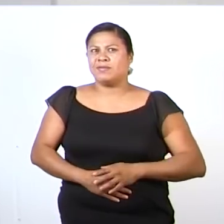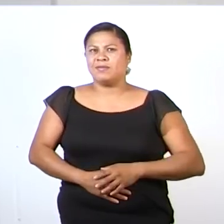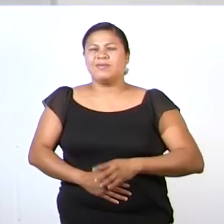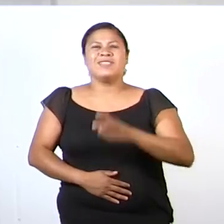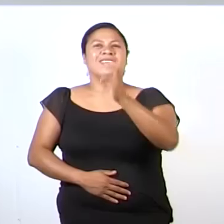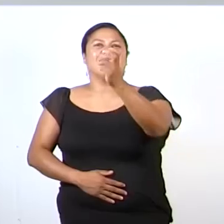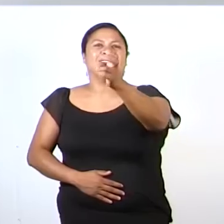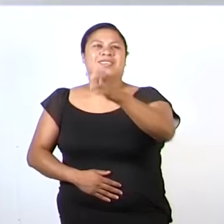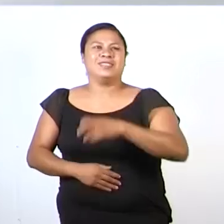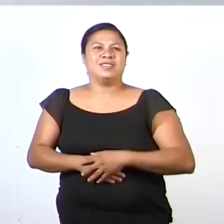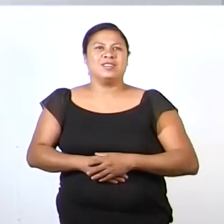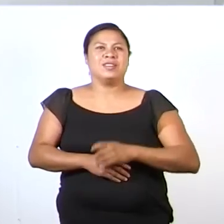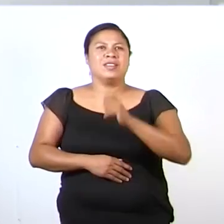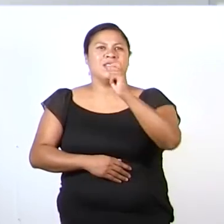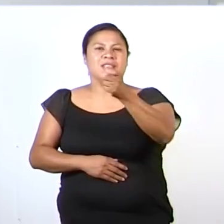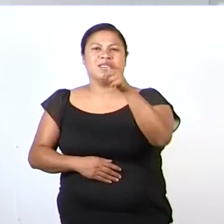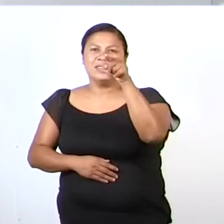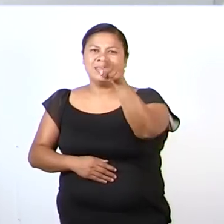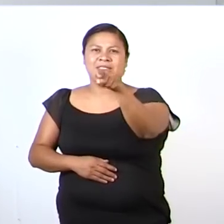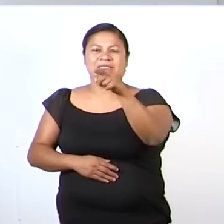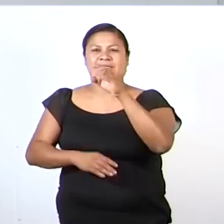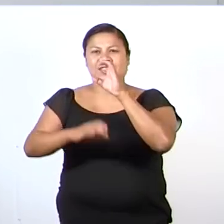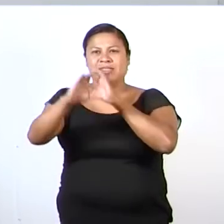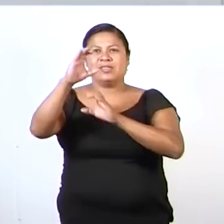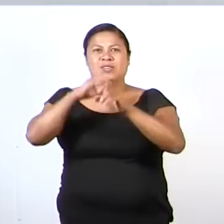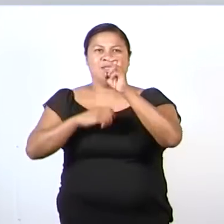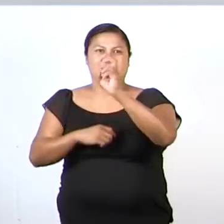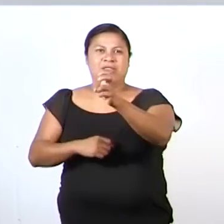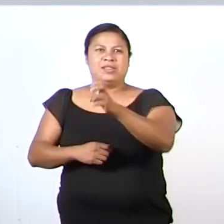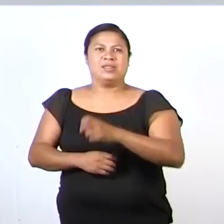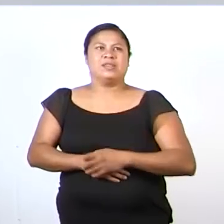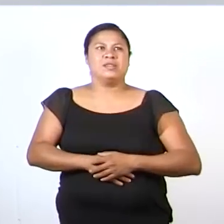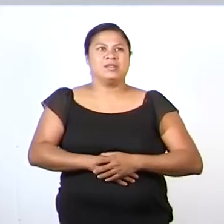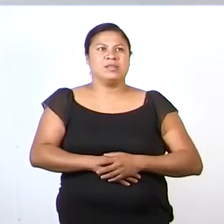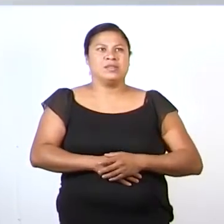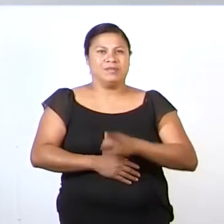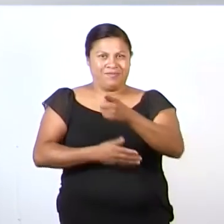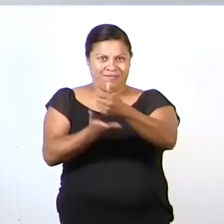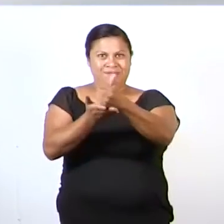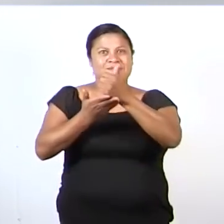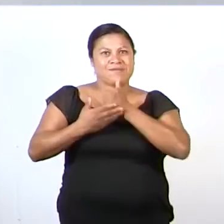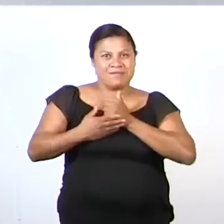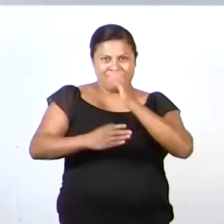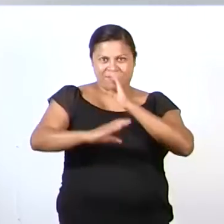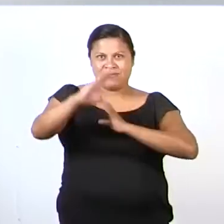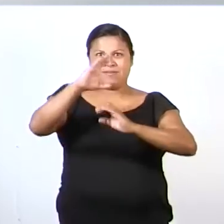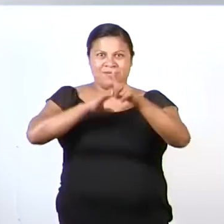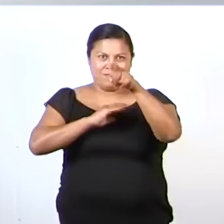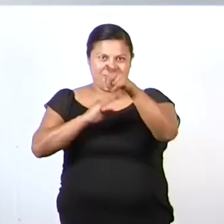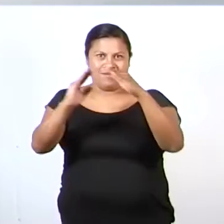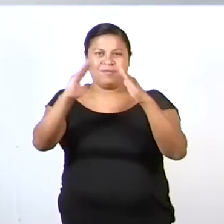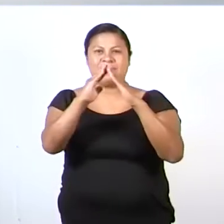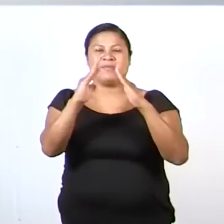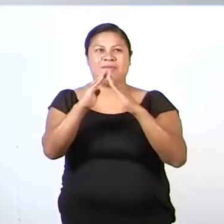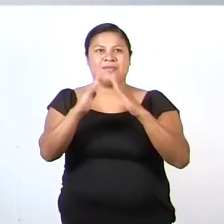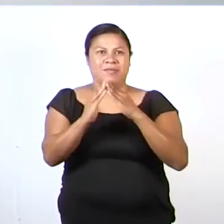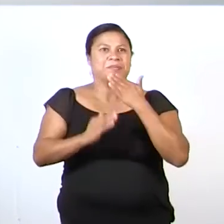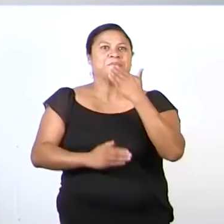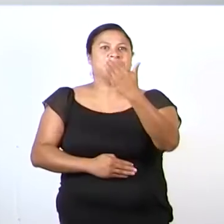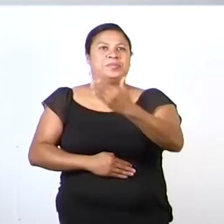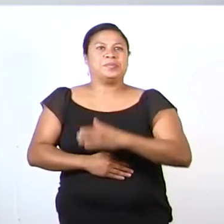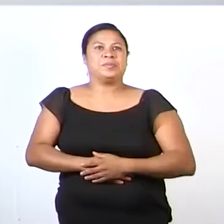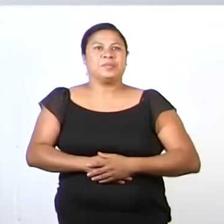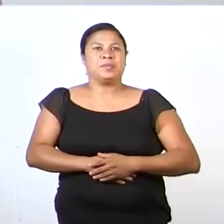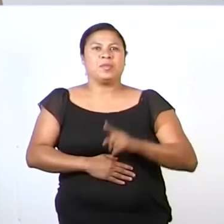¡Exacto! Es esa que me mencionas. ¿Me ayudas a cantarla ahí en casita? ¡Muy bien!